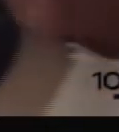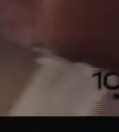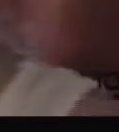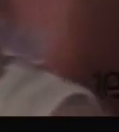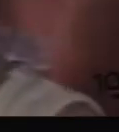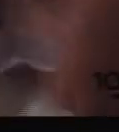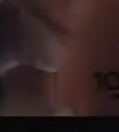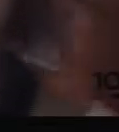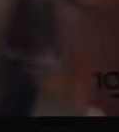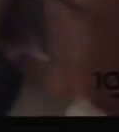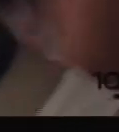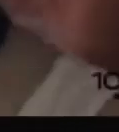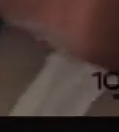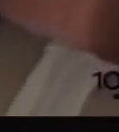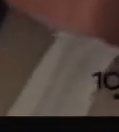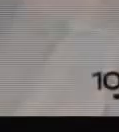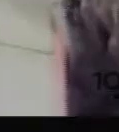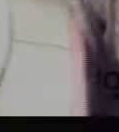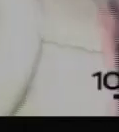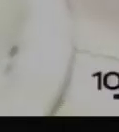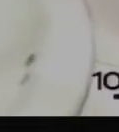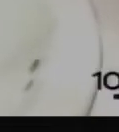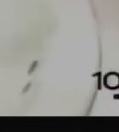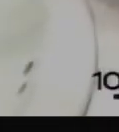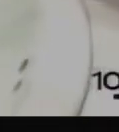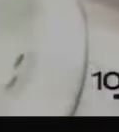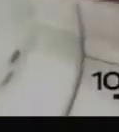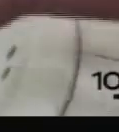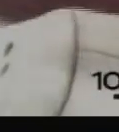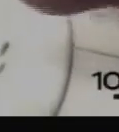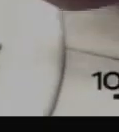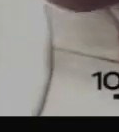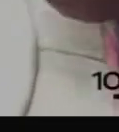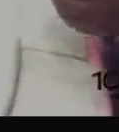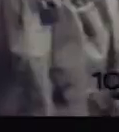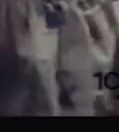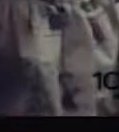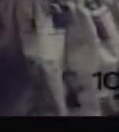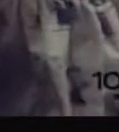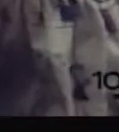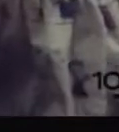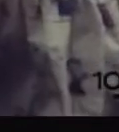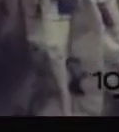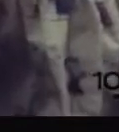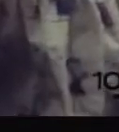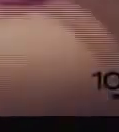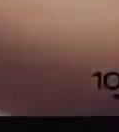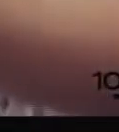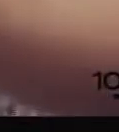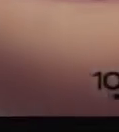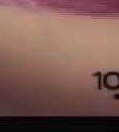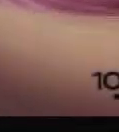Dime hipoclorito lave sus manos con abundante agua y jabón